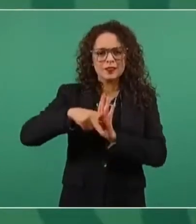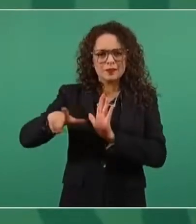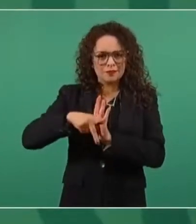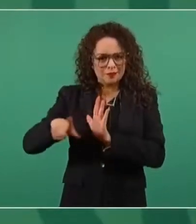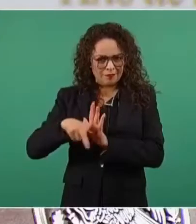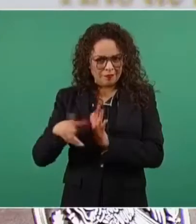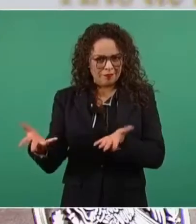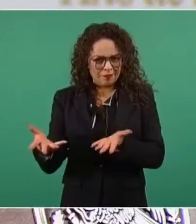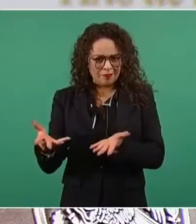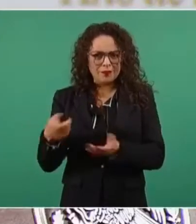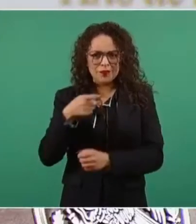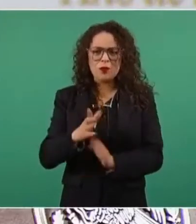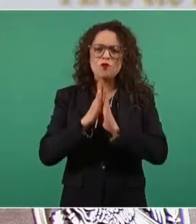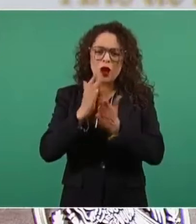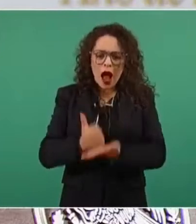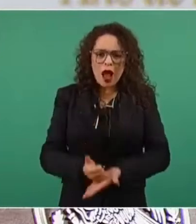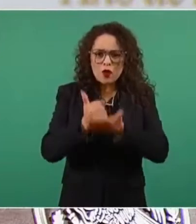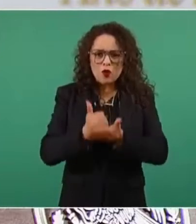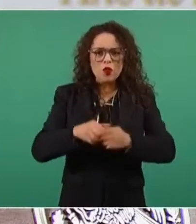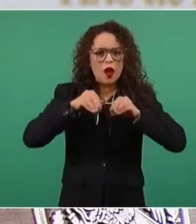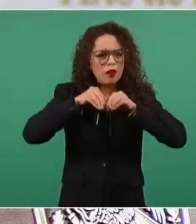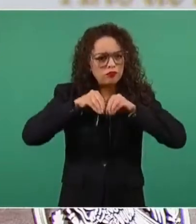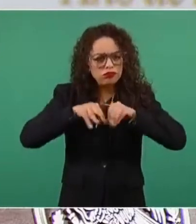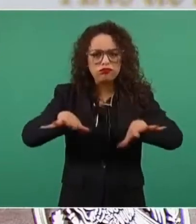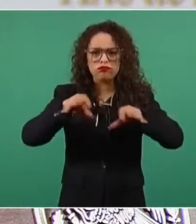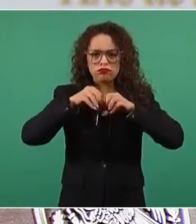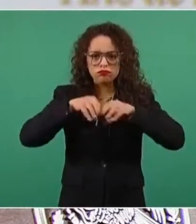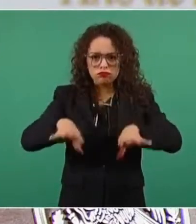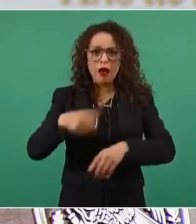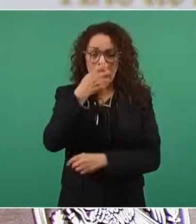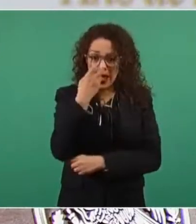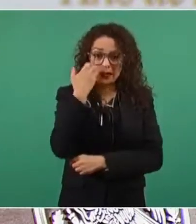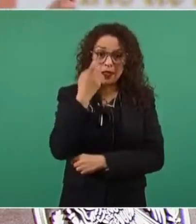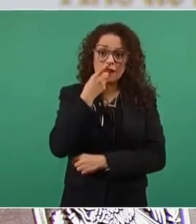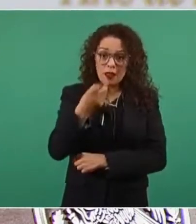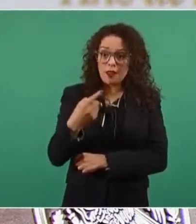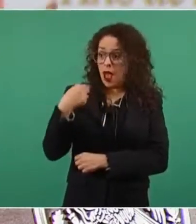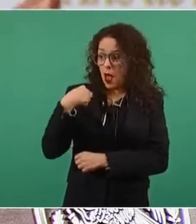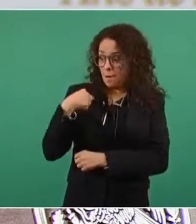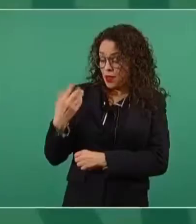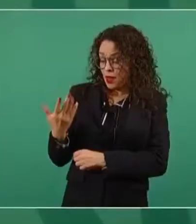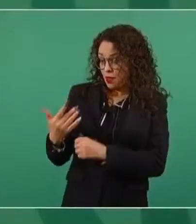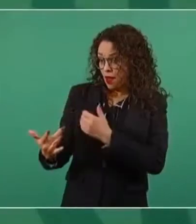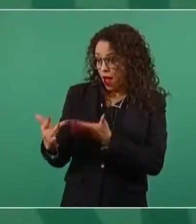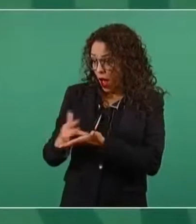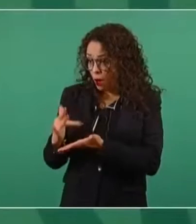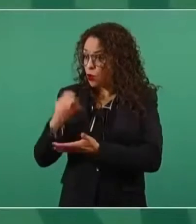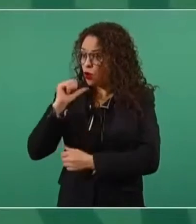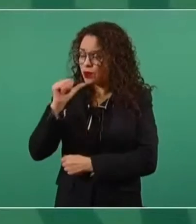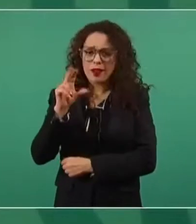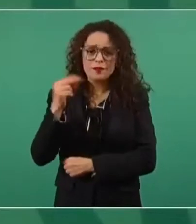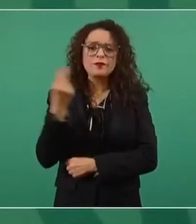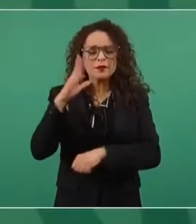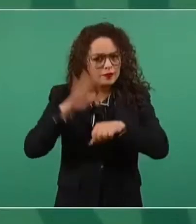Eso no significa estar a favor o estar en contra. Significa el que se pueda fortalecer la